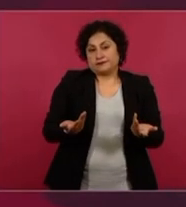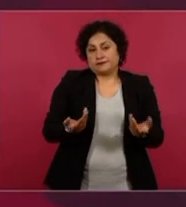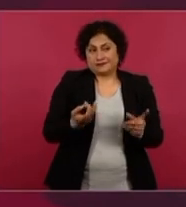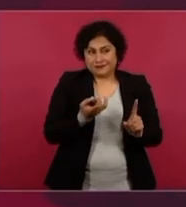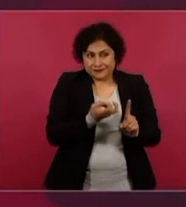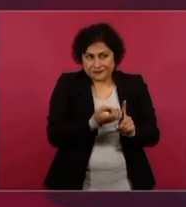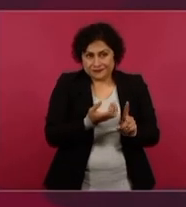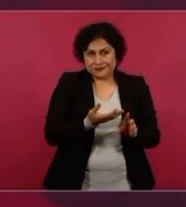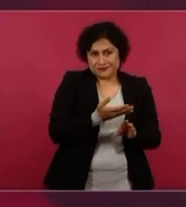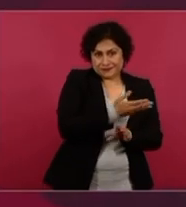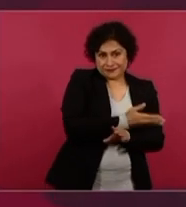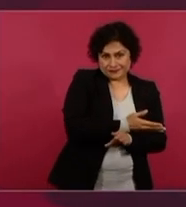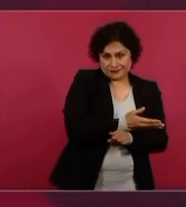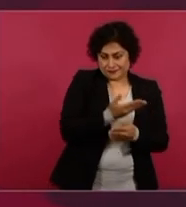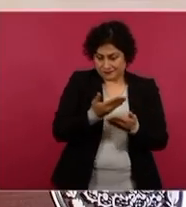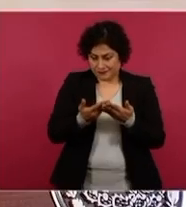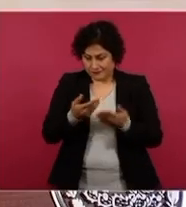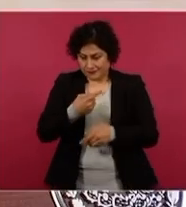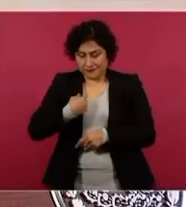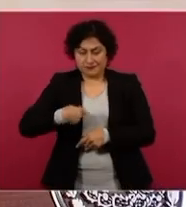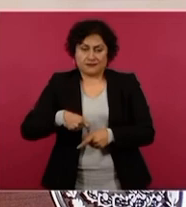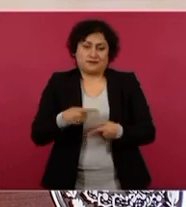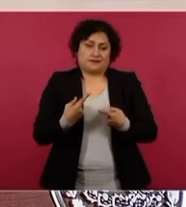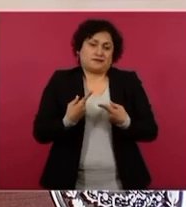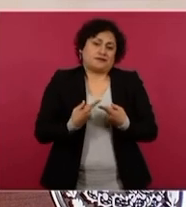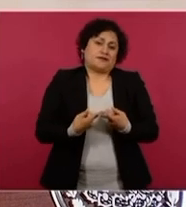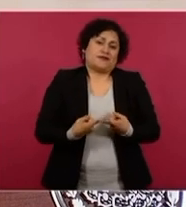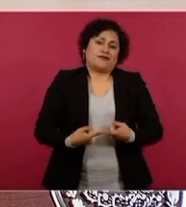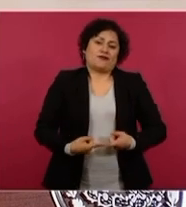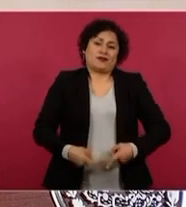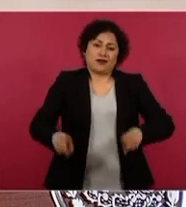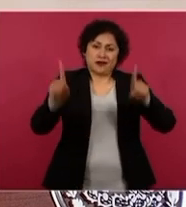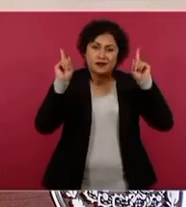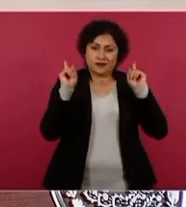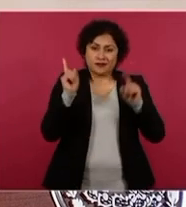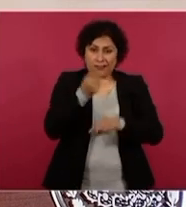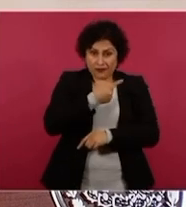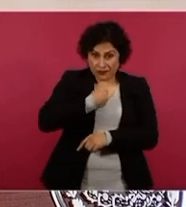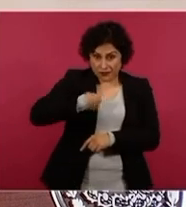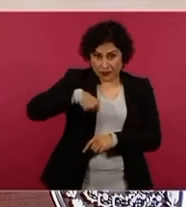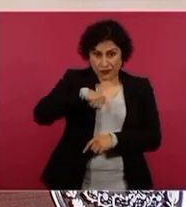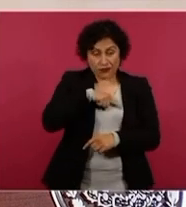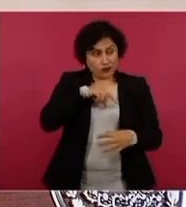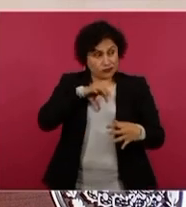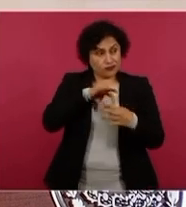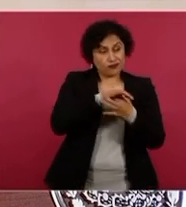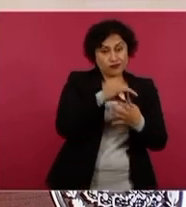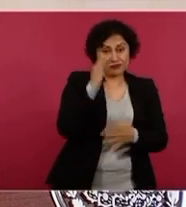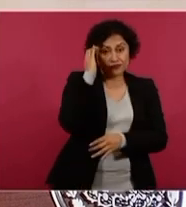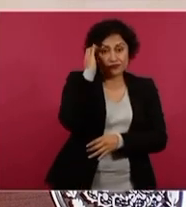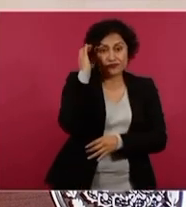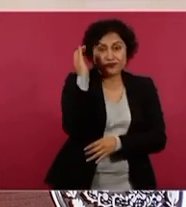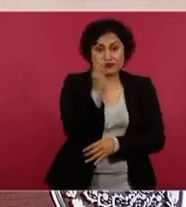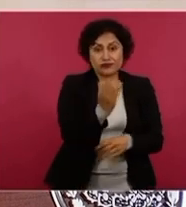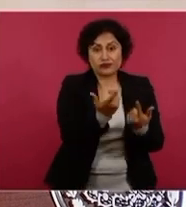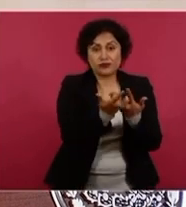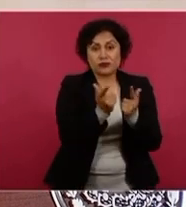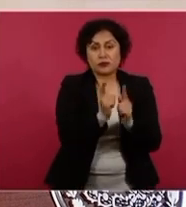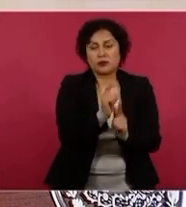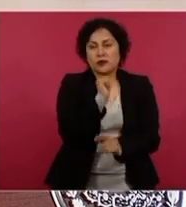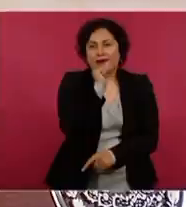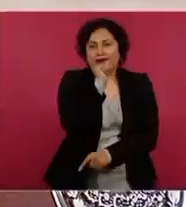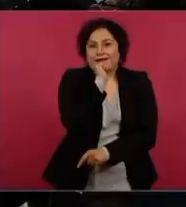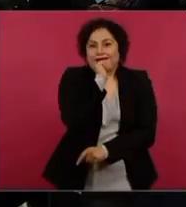tenemos nada que ver con el crimen organizado. Y